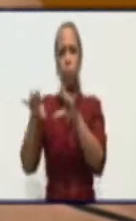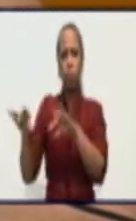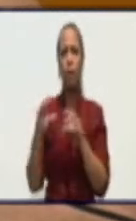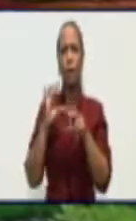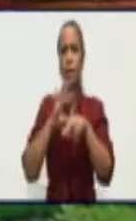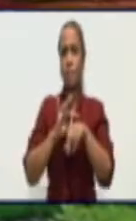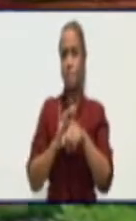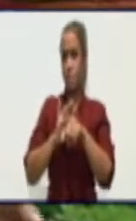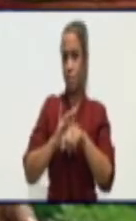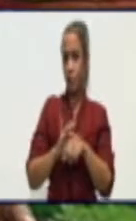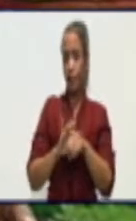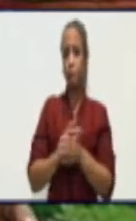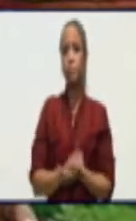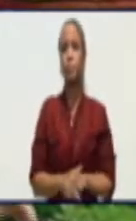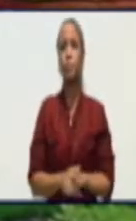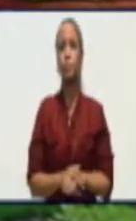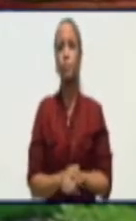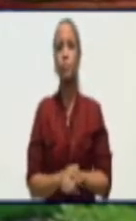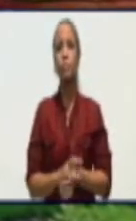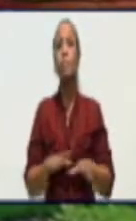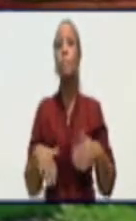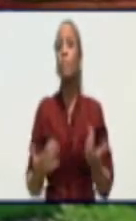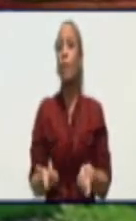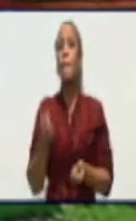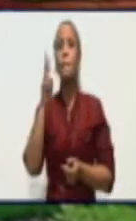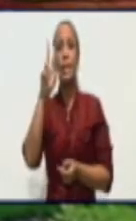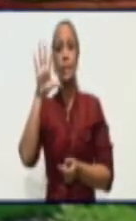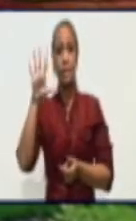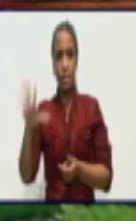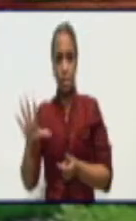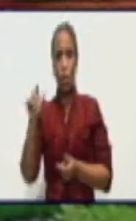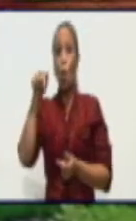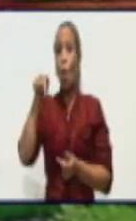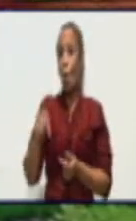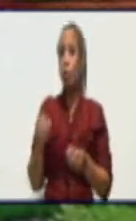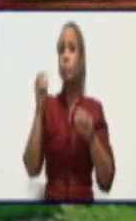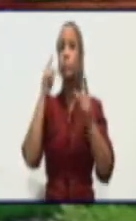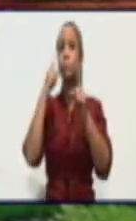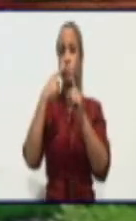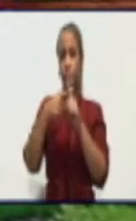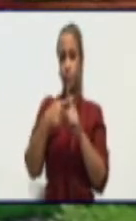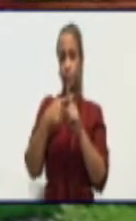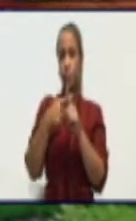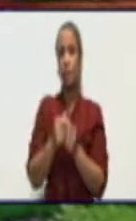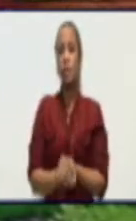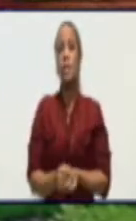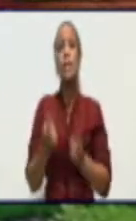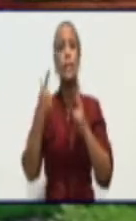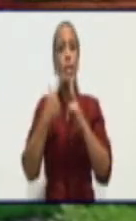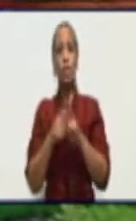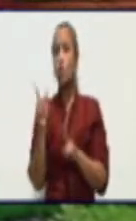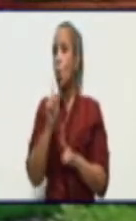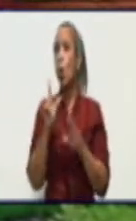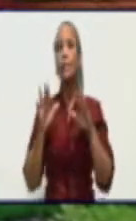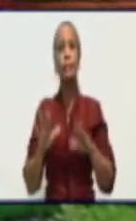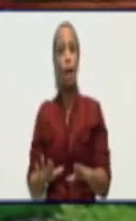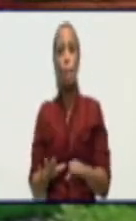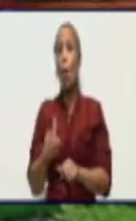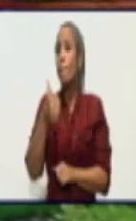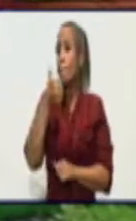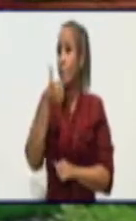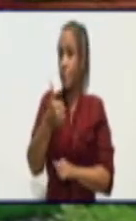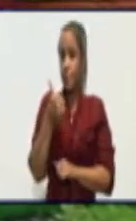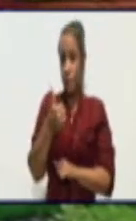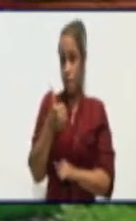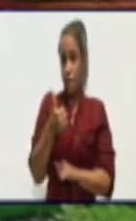Fíjese que la doctora acaba de decir 25 casos y no estamos bien. Lo acaba de